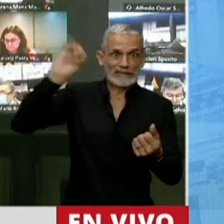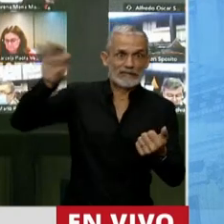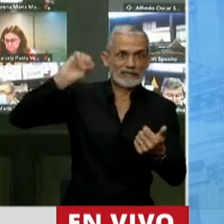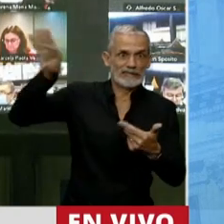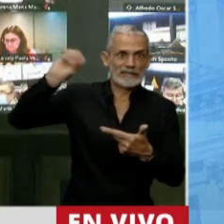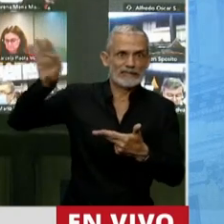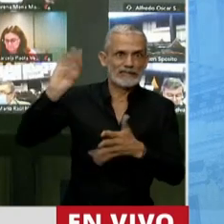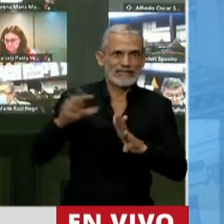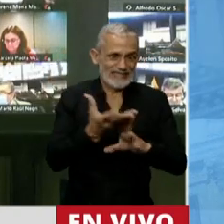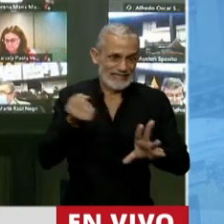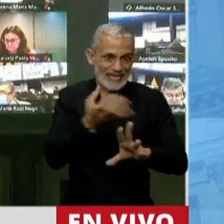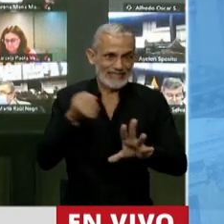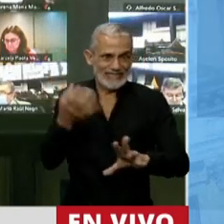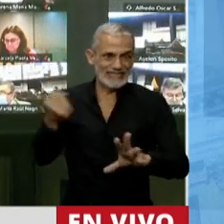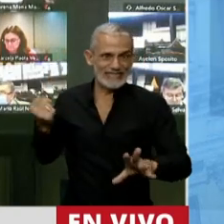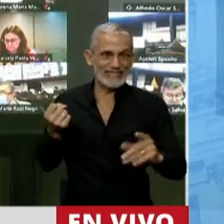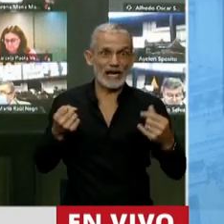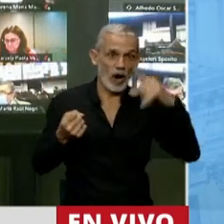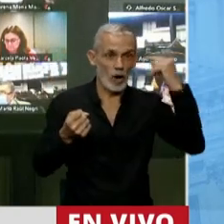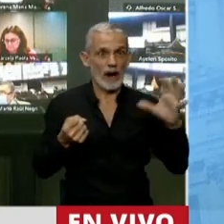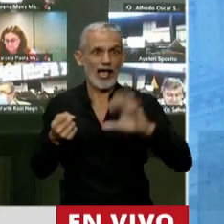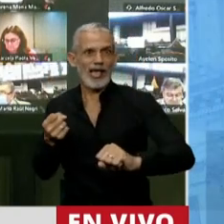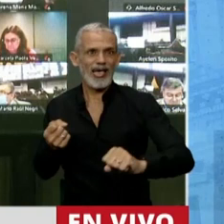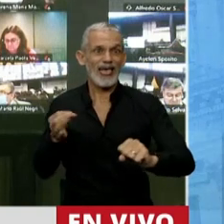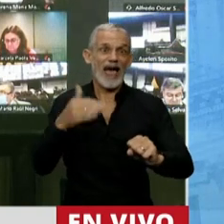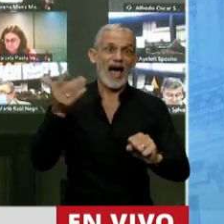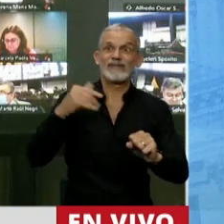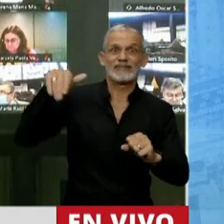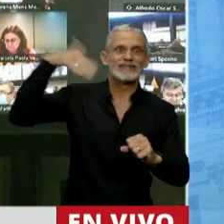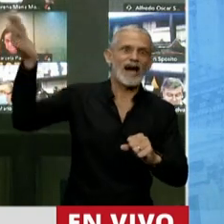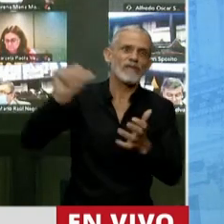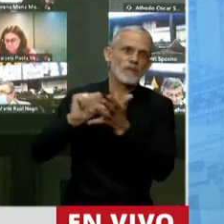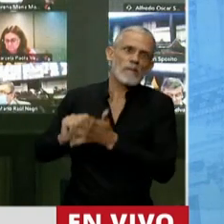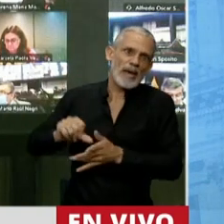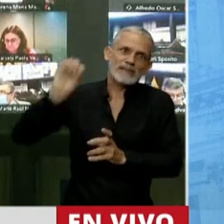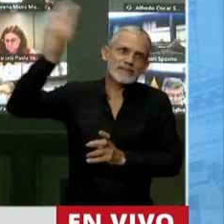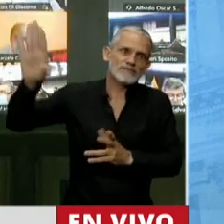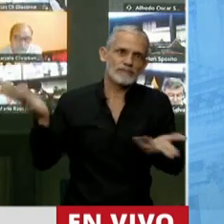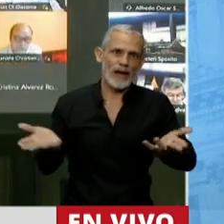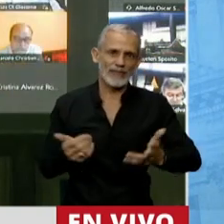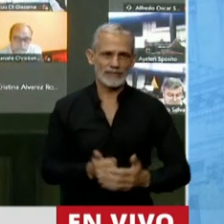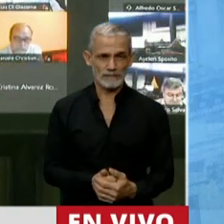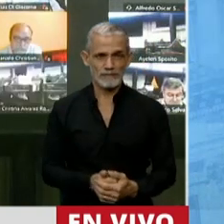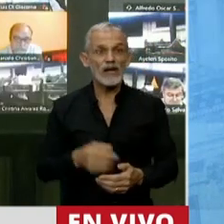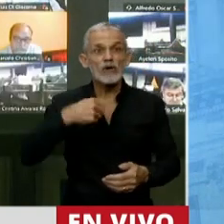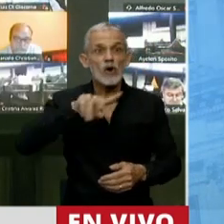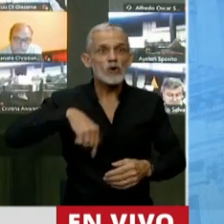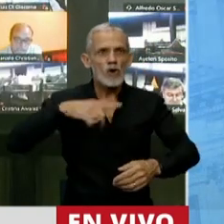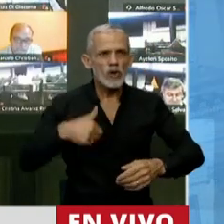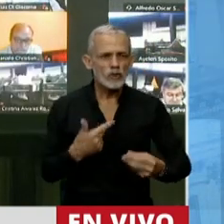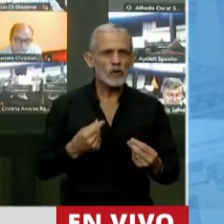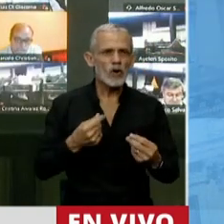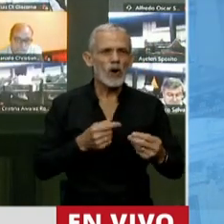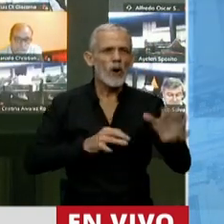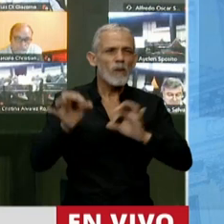del manotazo predador. A veces lo sacan tan lejos que lo tienen que sacar afuera del país. Si nosotros no cancelamos